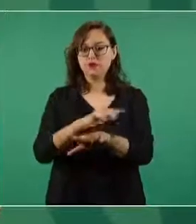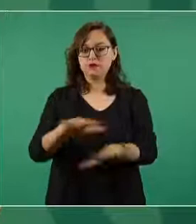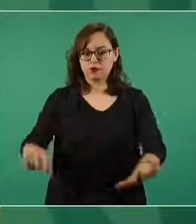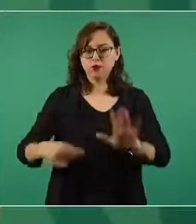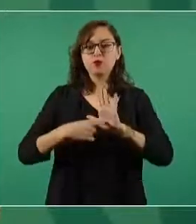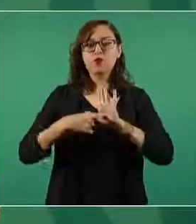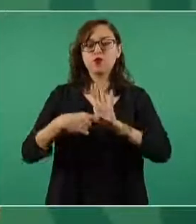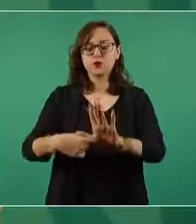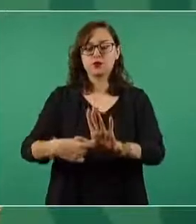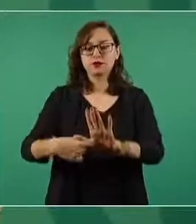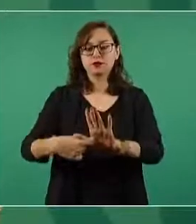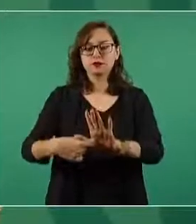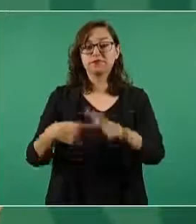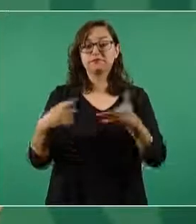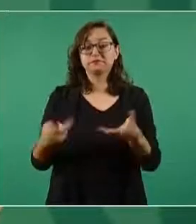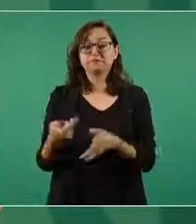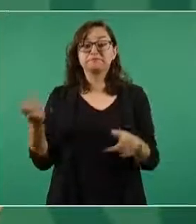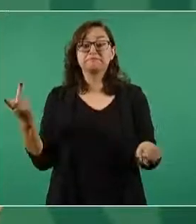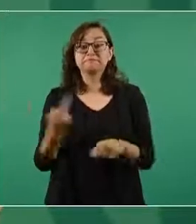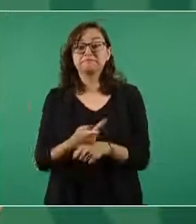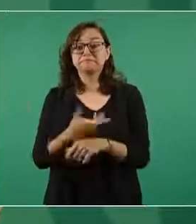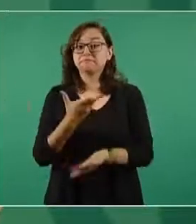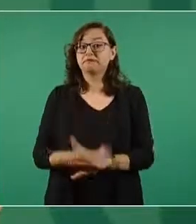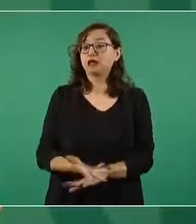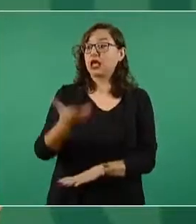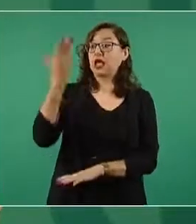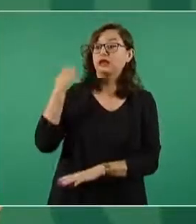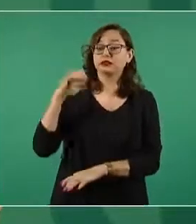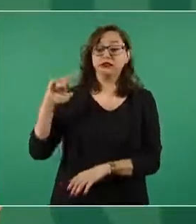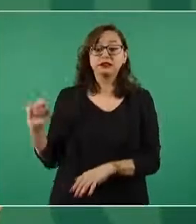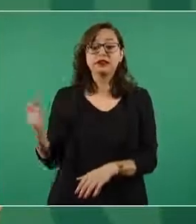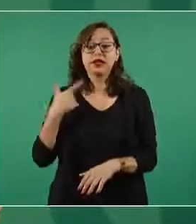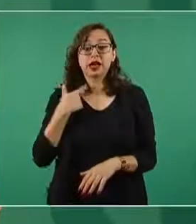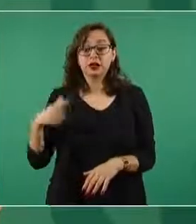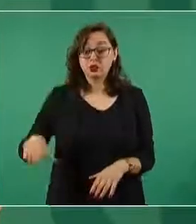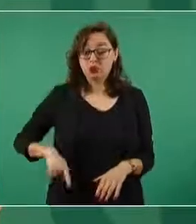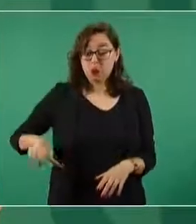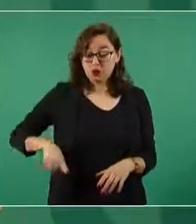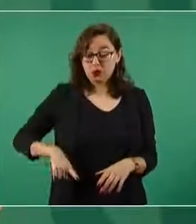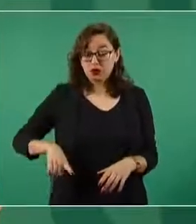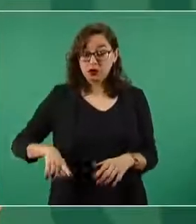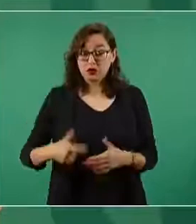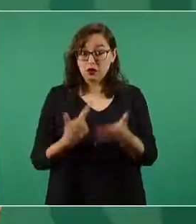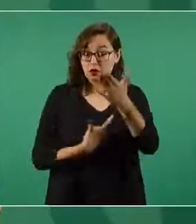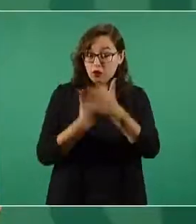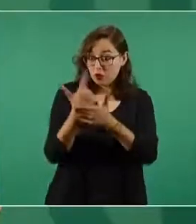también que no se hacía, no se le informaba al pueblo.